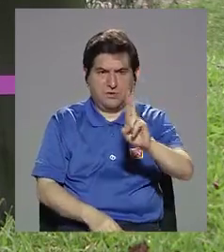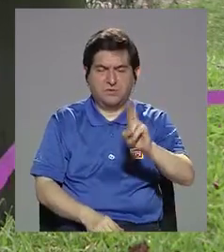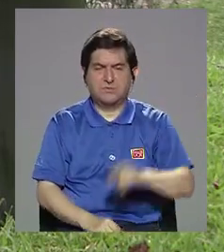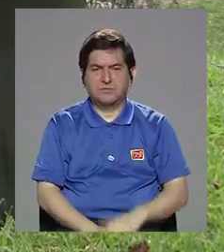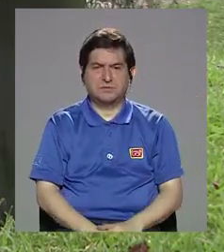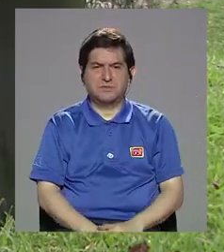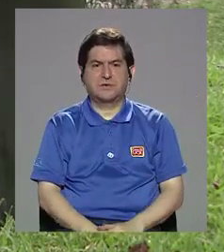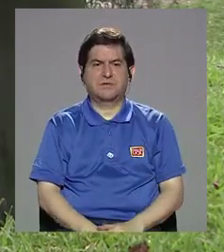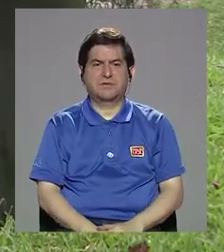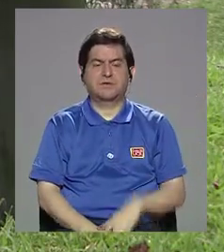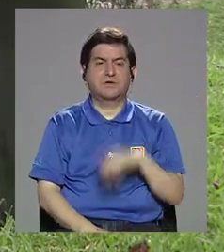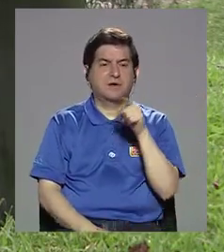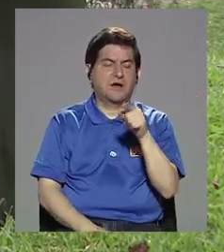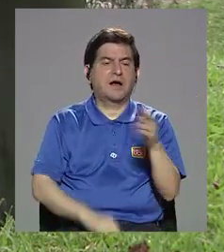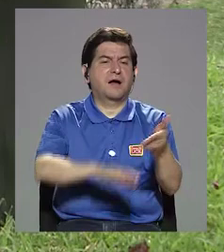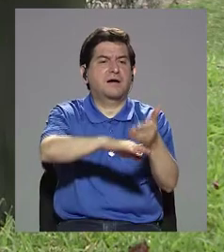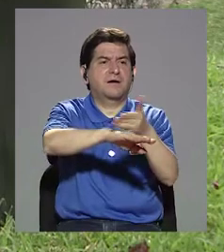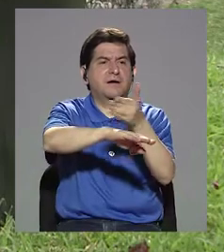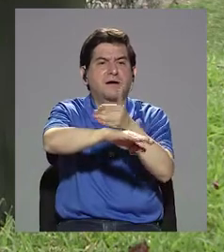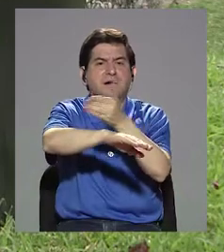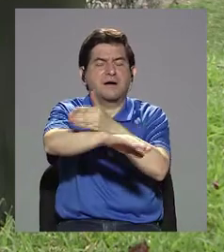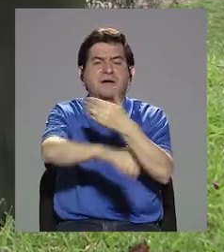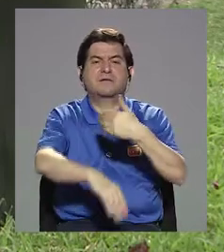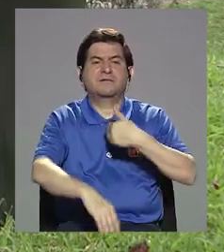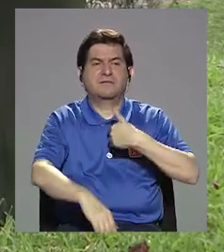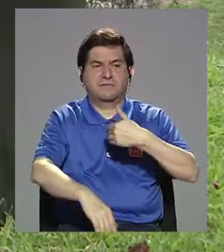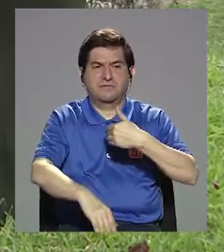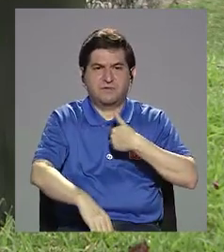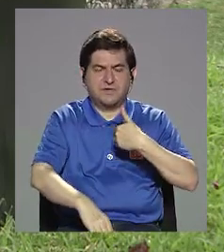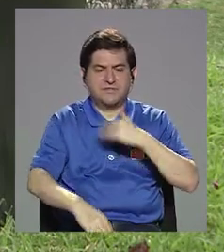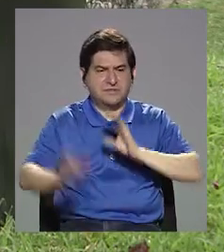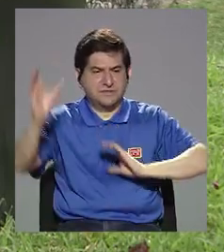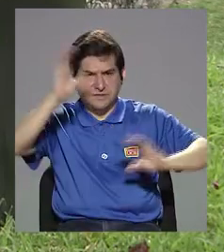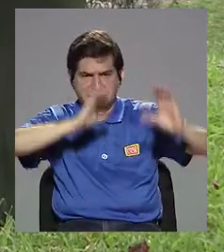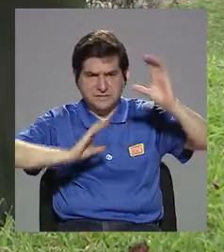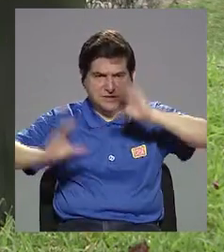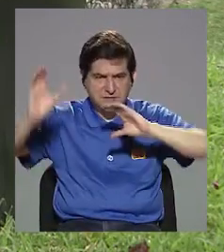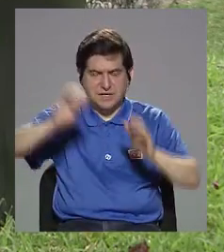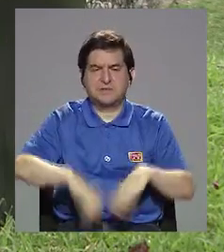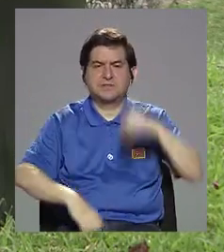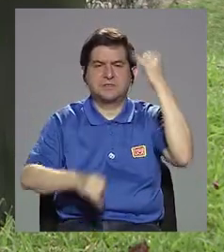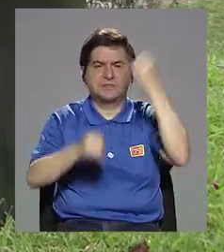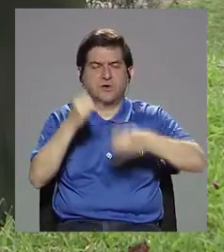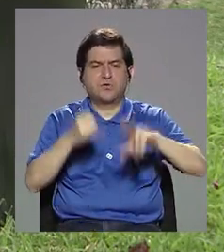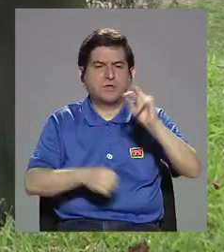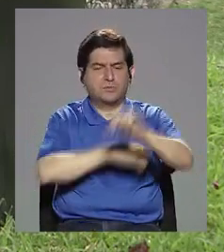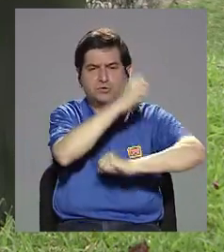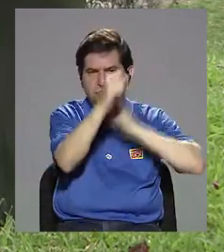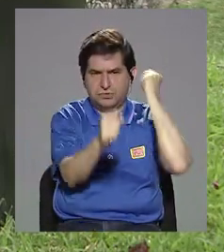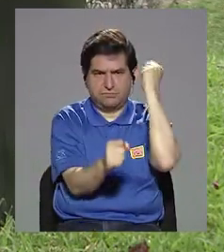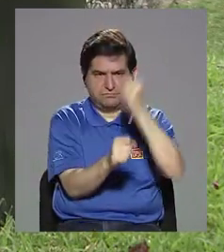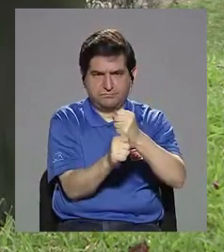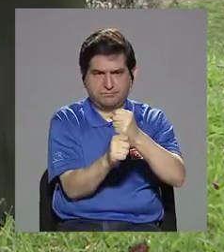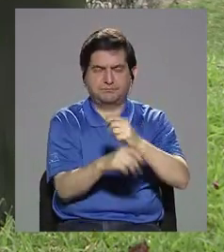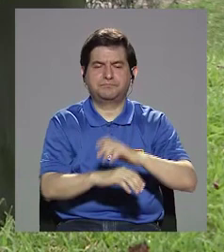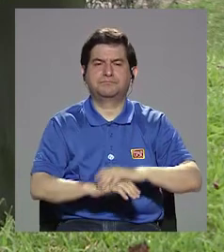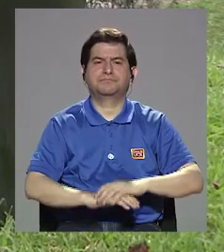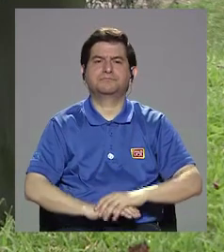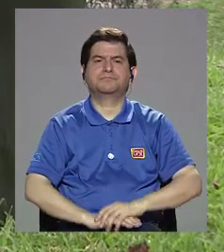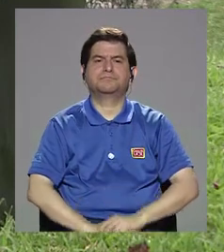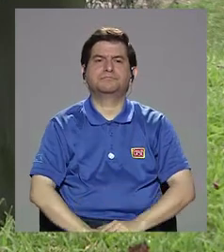Rica los avances que han habido en la ciencia durante los últimos 30 años